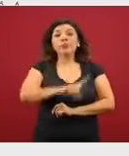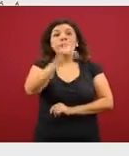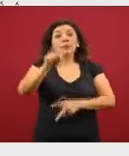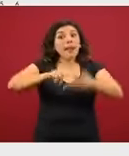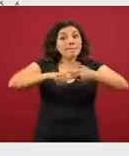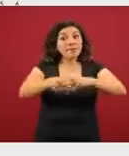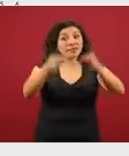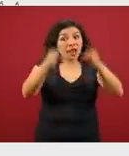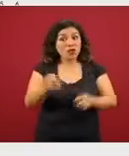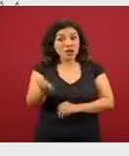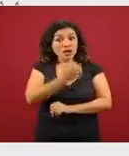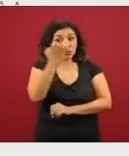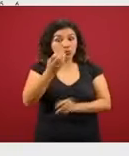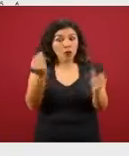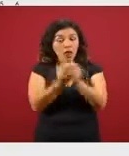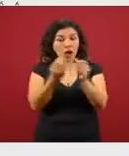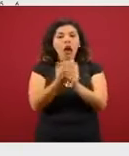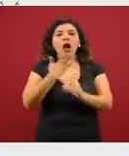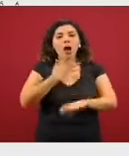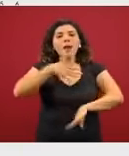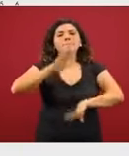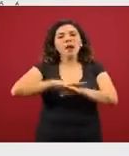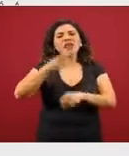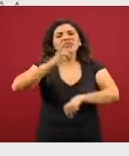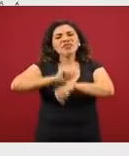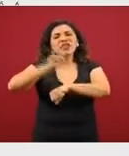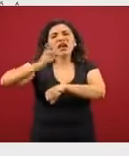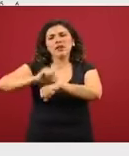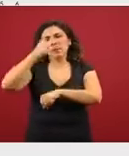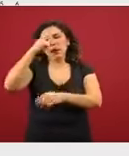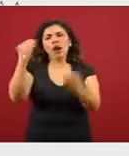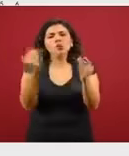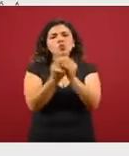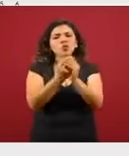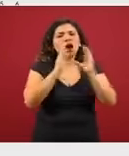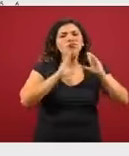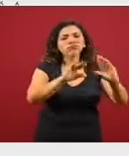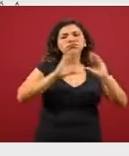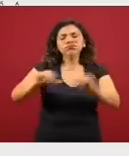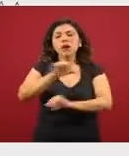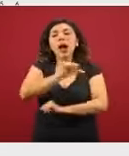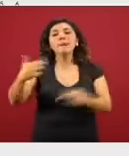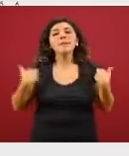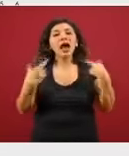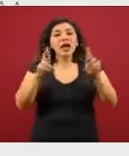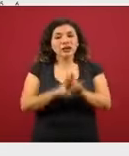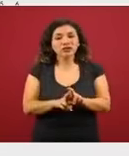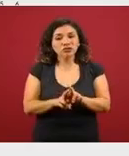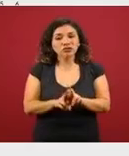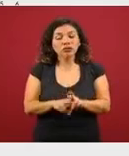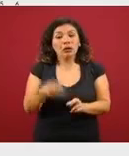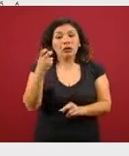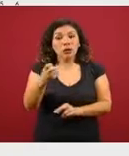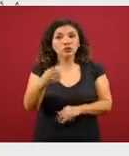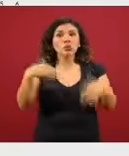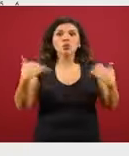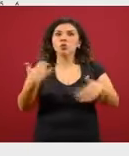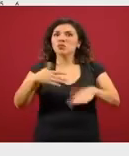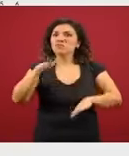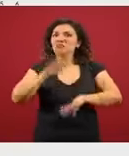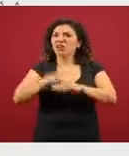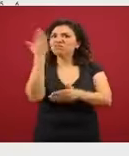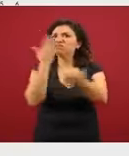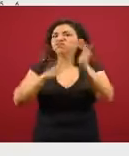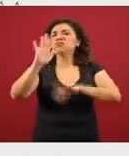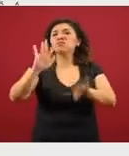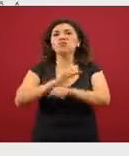curso, tenemos otros días de capacitación magisterial. Fue un éxito todo el